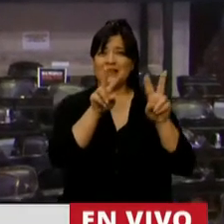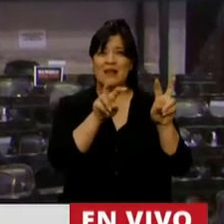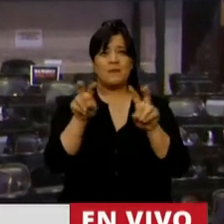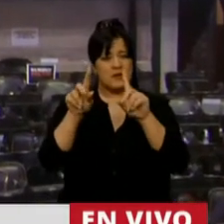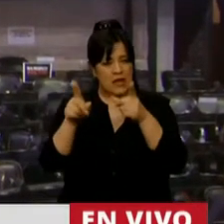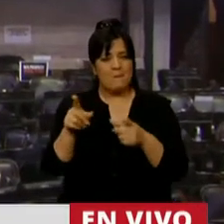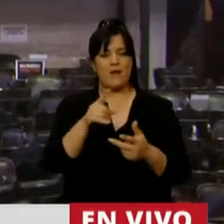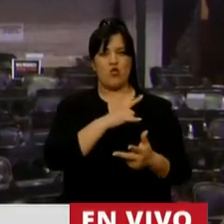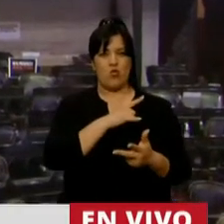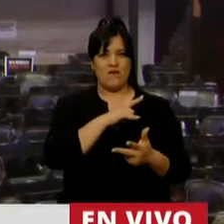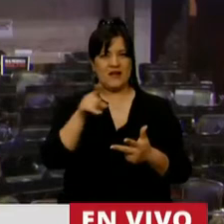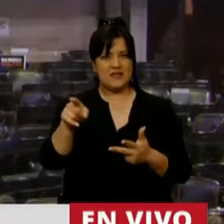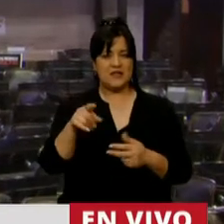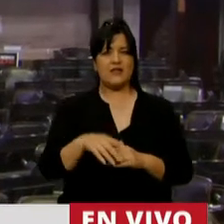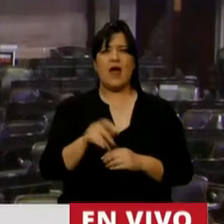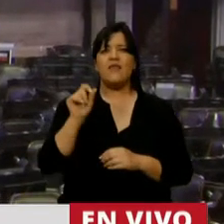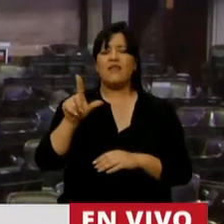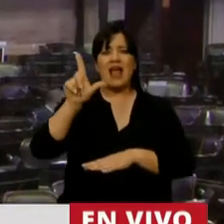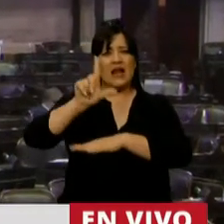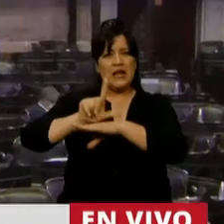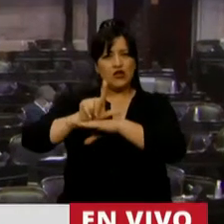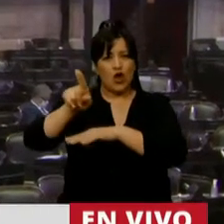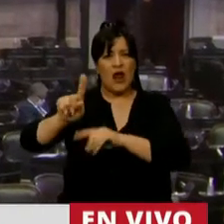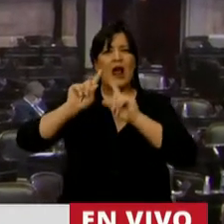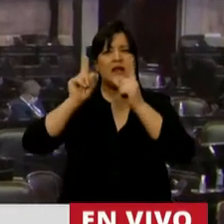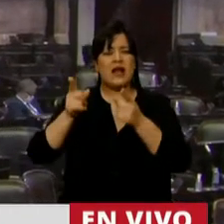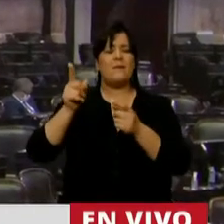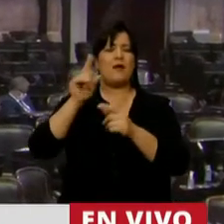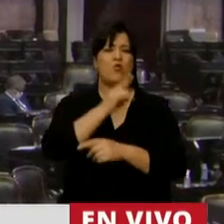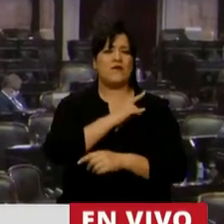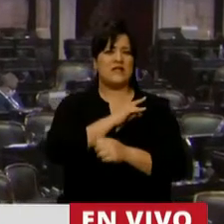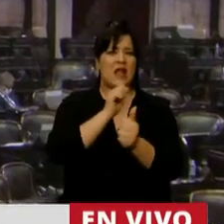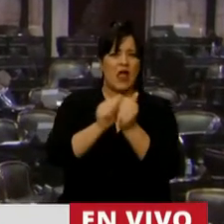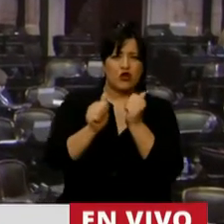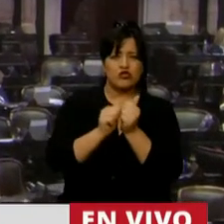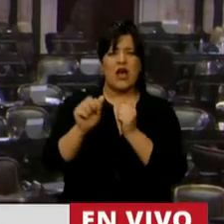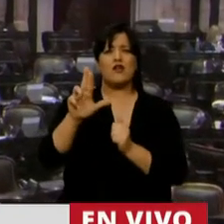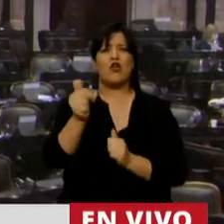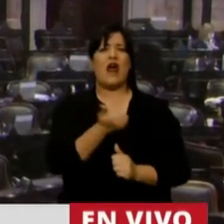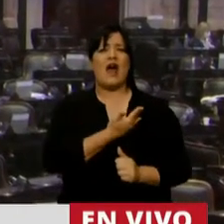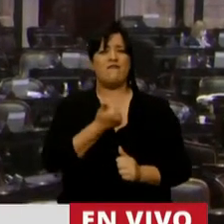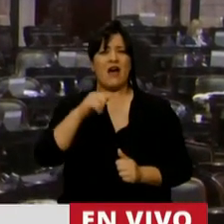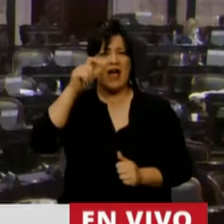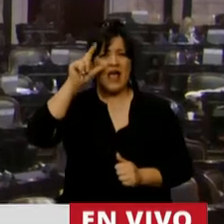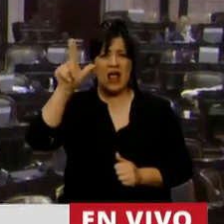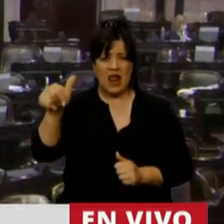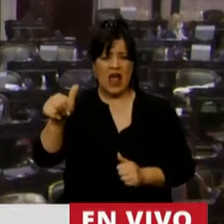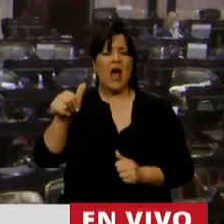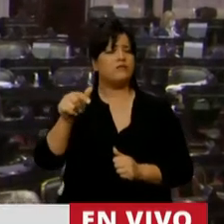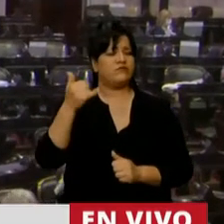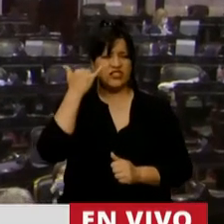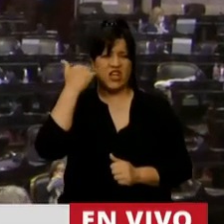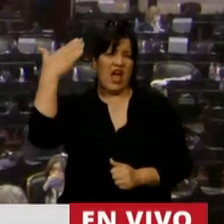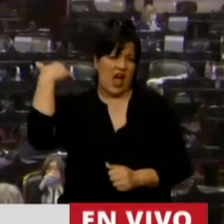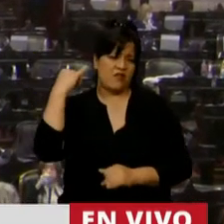universidad también de la ciudad del litoral y la universidad de Rosario, la universidad de Rafaela, todas han sido muy bien descriptas las